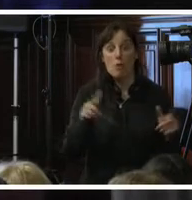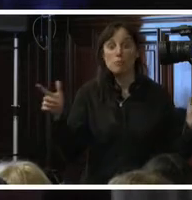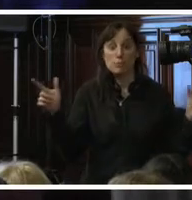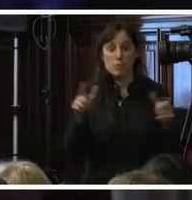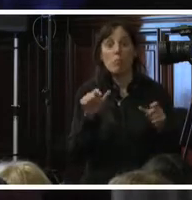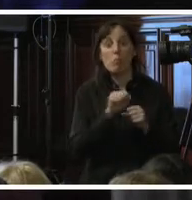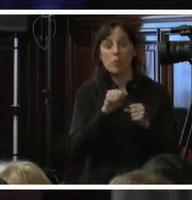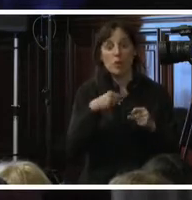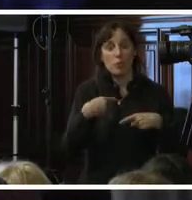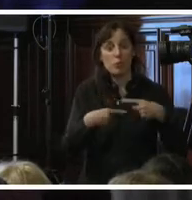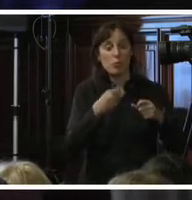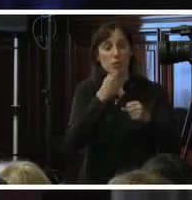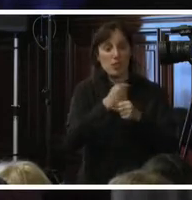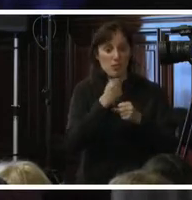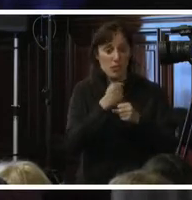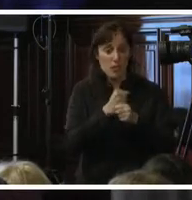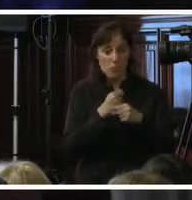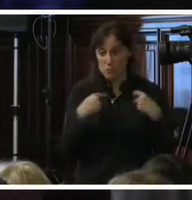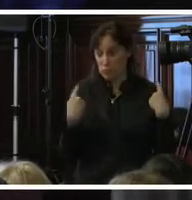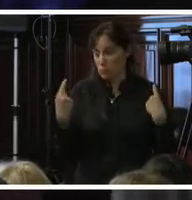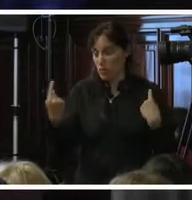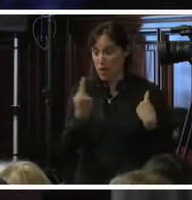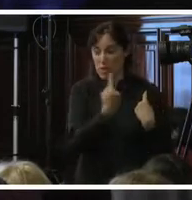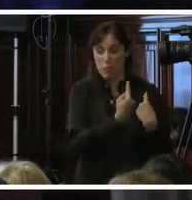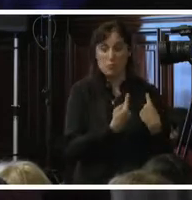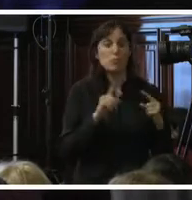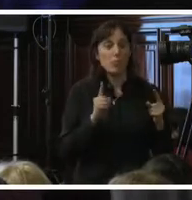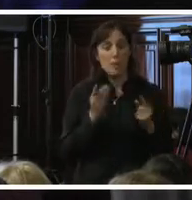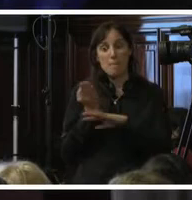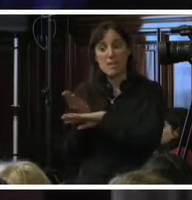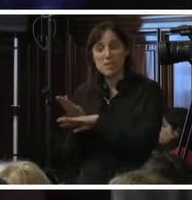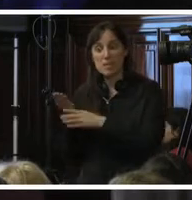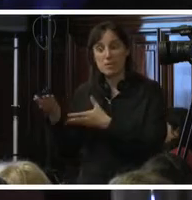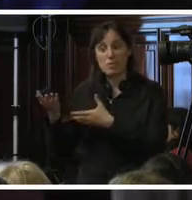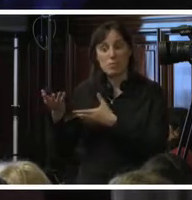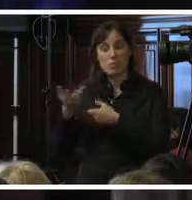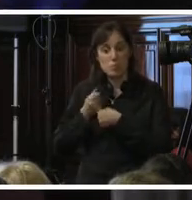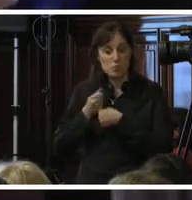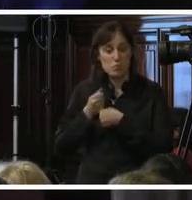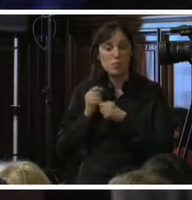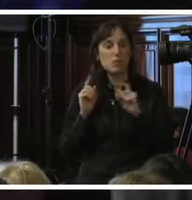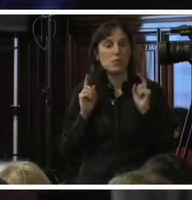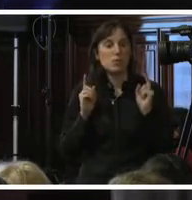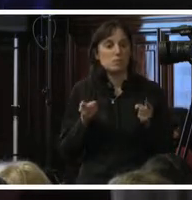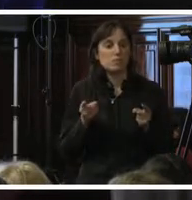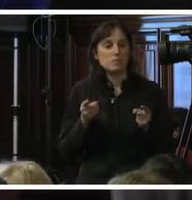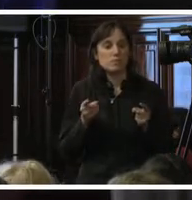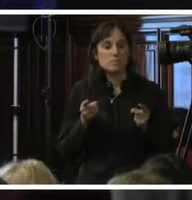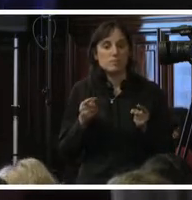poder seguir trabajando sobre esto. Nosotros desde nuestros lugares pedirles también a ustedes que nos ayuden con esto. Creo que lo que